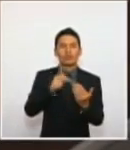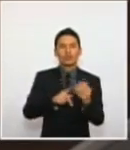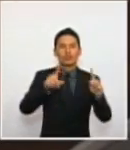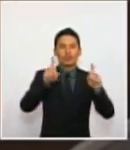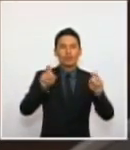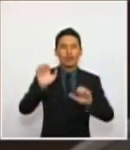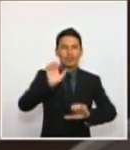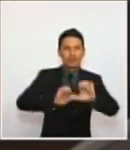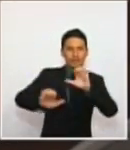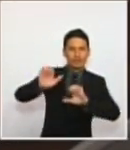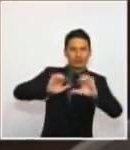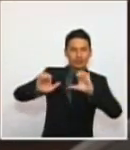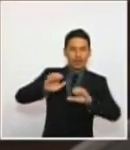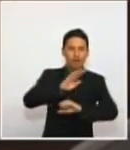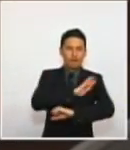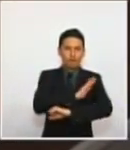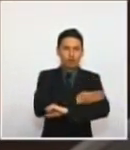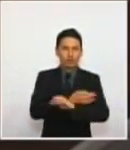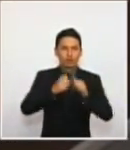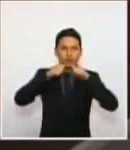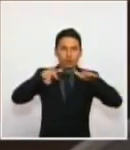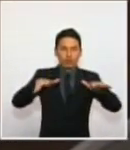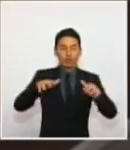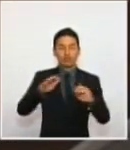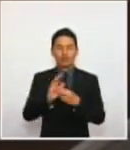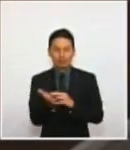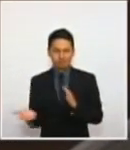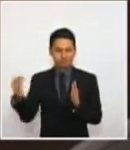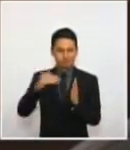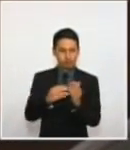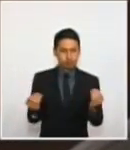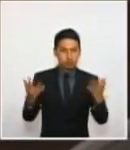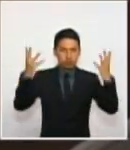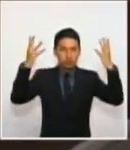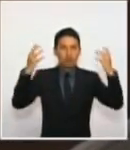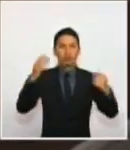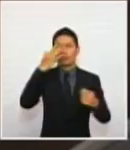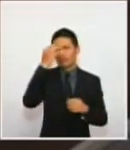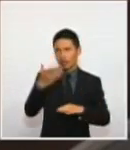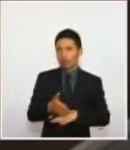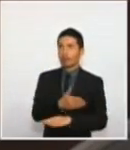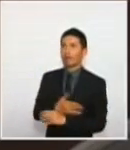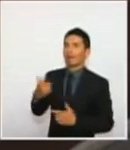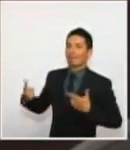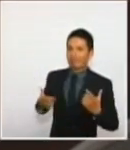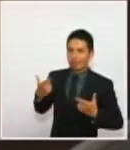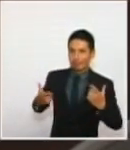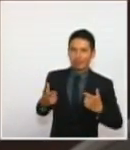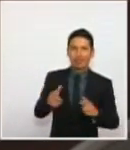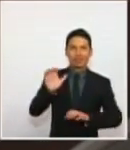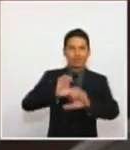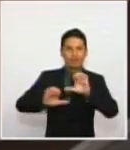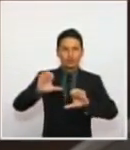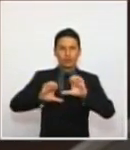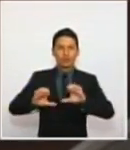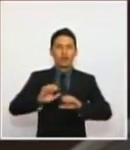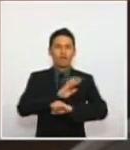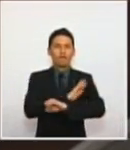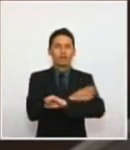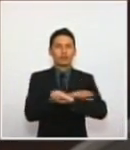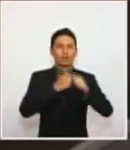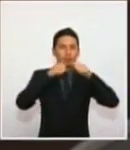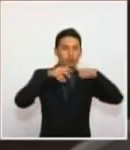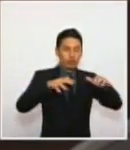defensoría de la Fuerza Pública. Y digo reivindicar porque ha sido una larga lucha la defensoría de la Fuerza Pública que